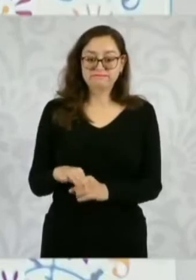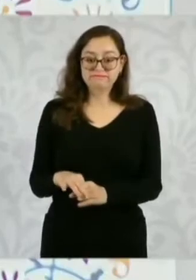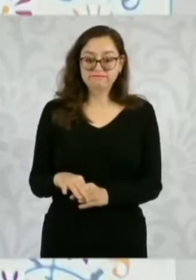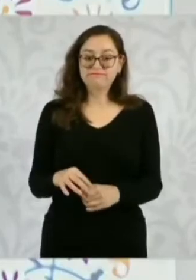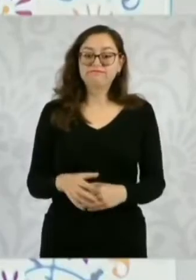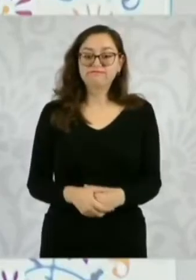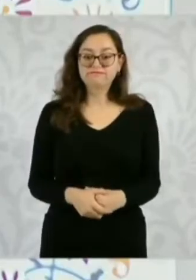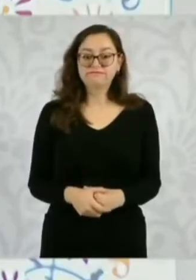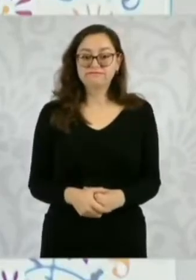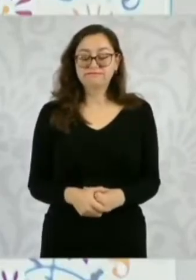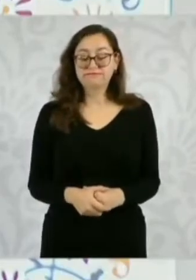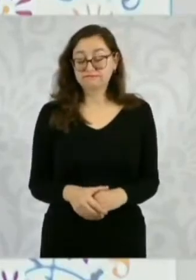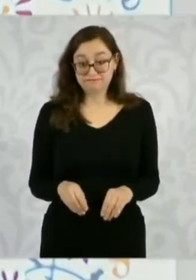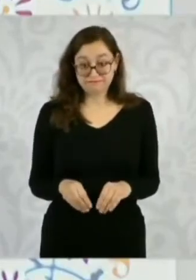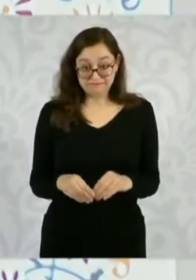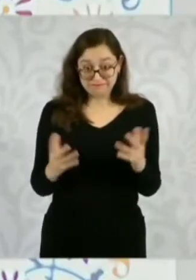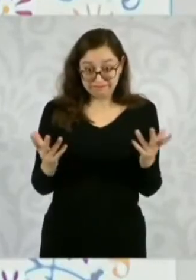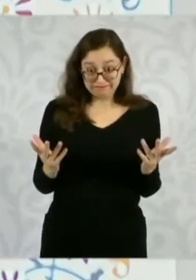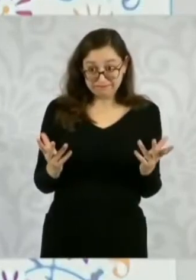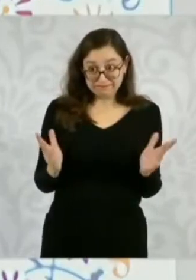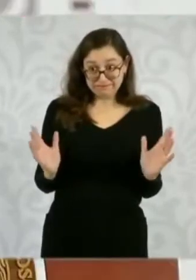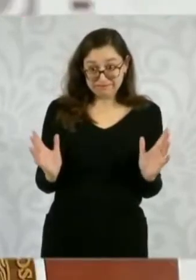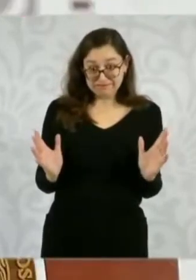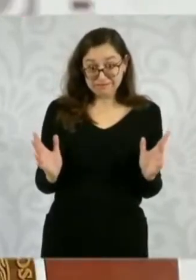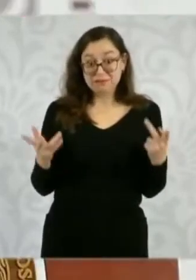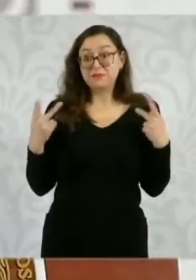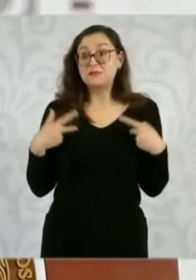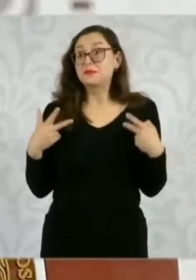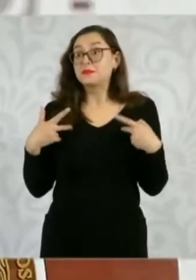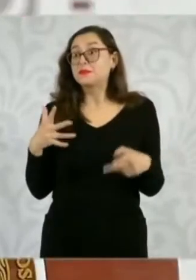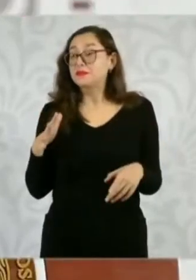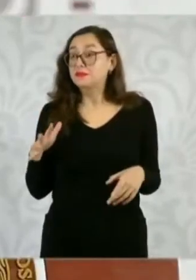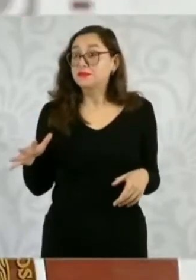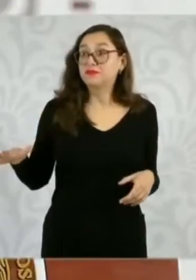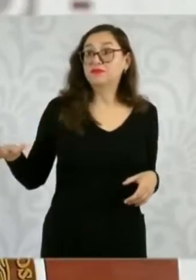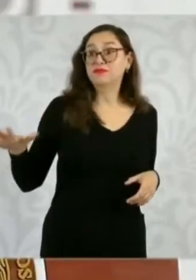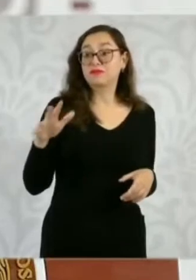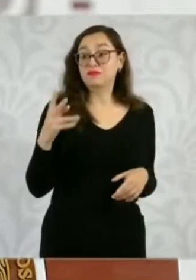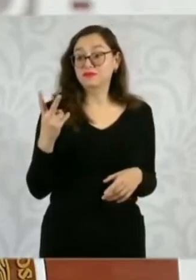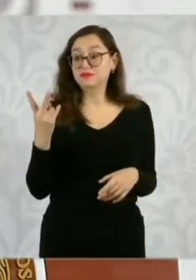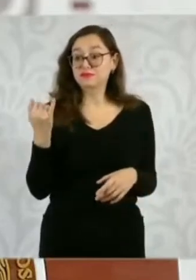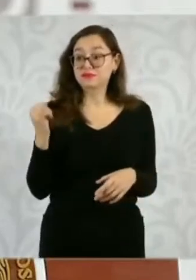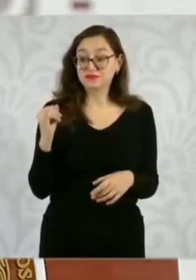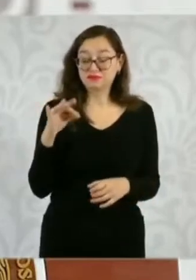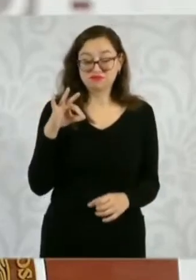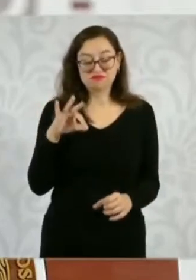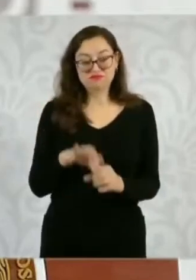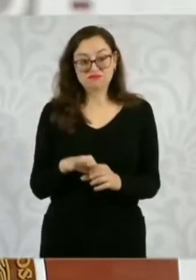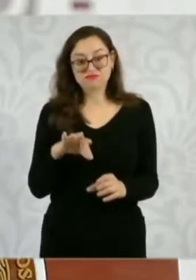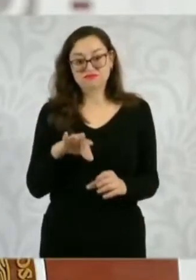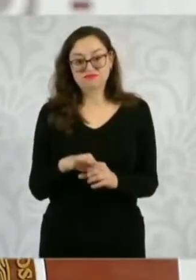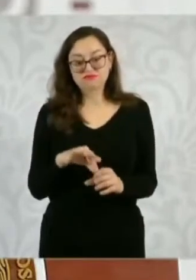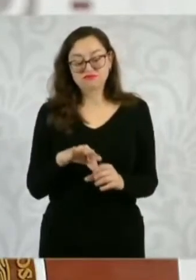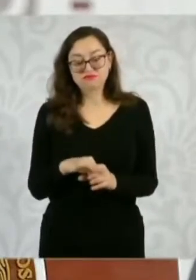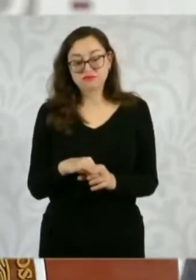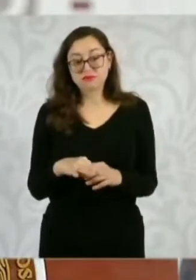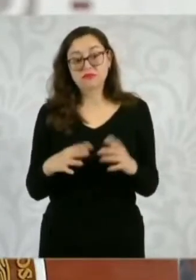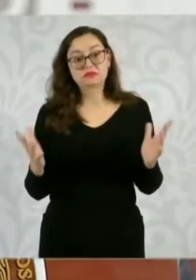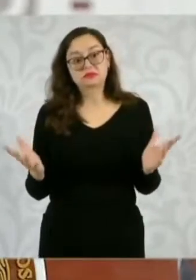Eso tiene que quedar claro porque fue la voluntad popular expresada en las urnas. Hay algunos que no les gusta,